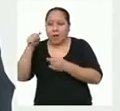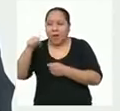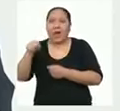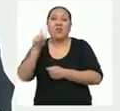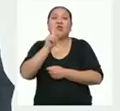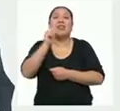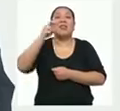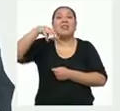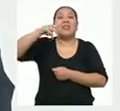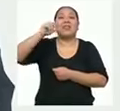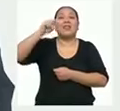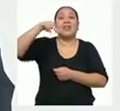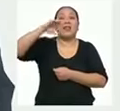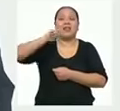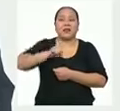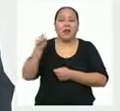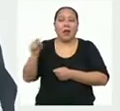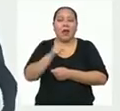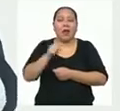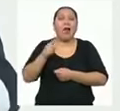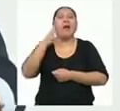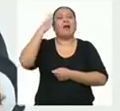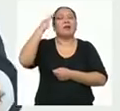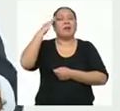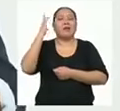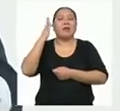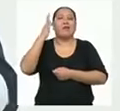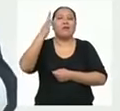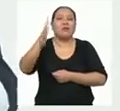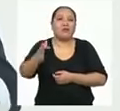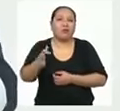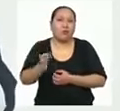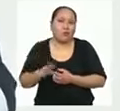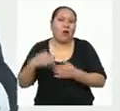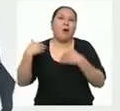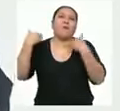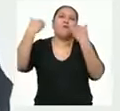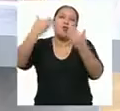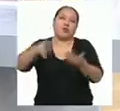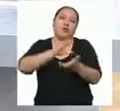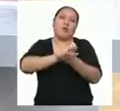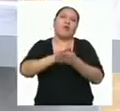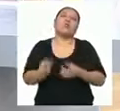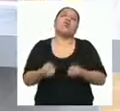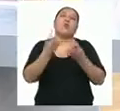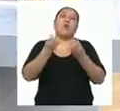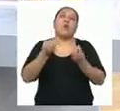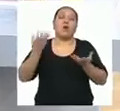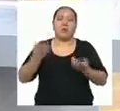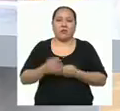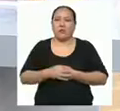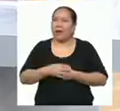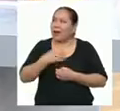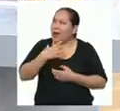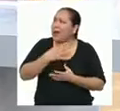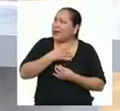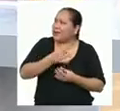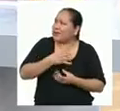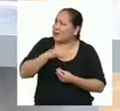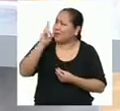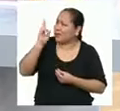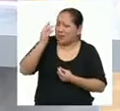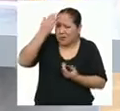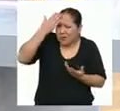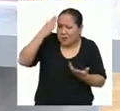pronosticar con cierto grado de precisión cómo será el siguiente mes. ¡Qué interesante, profe! ¡No